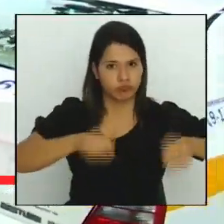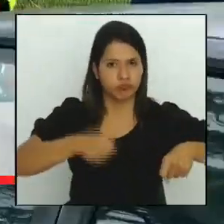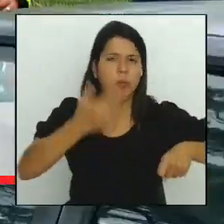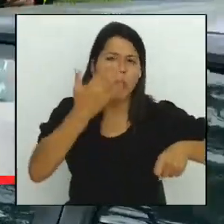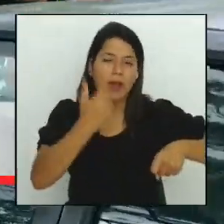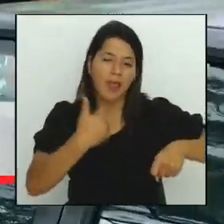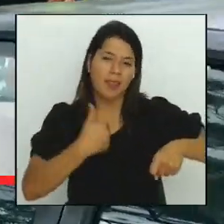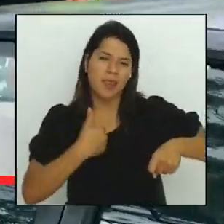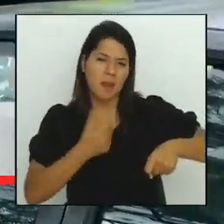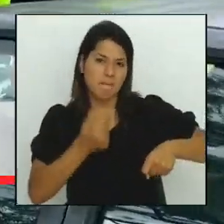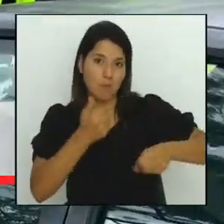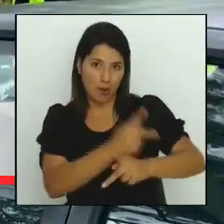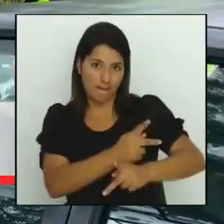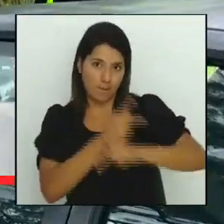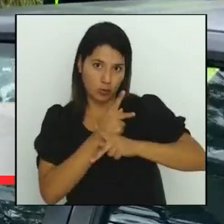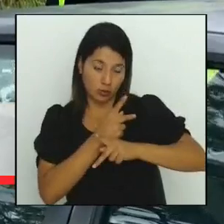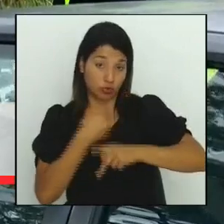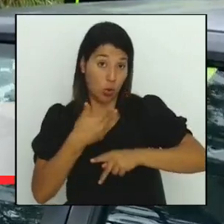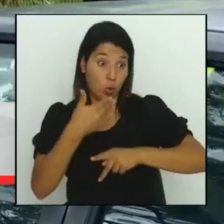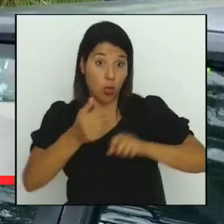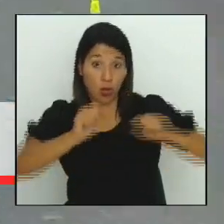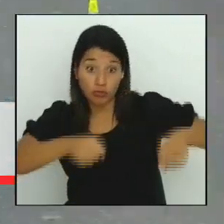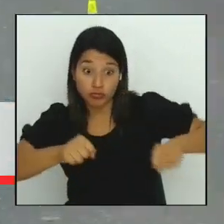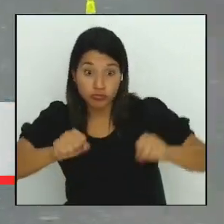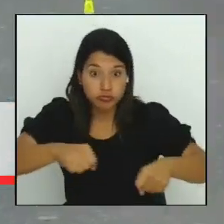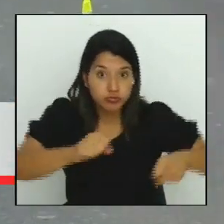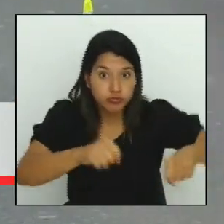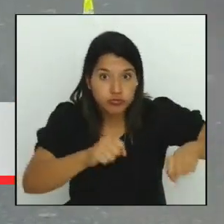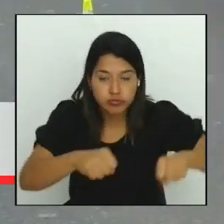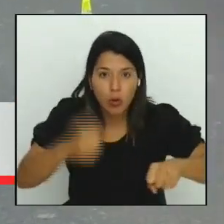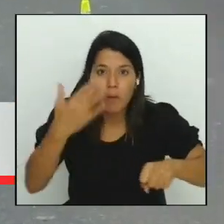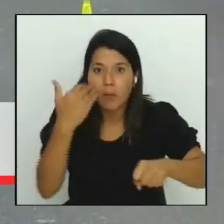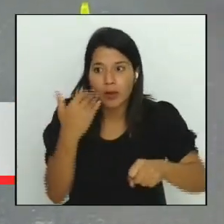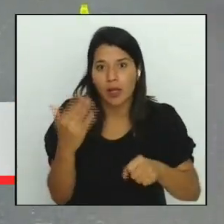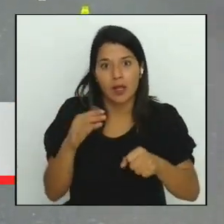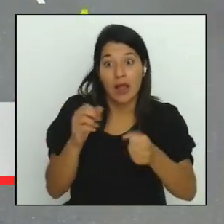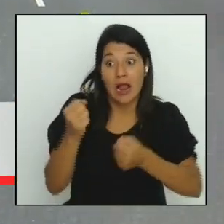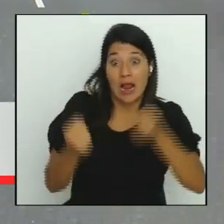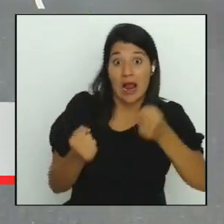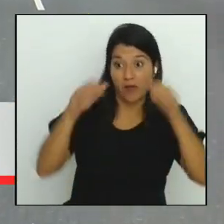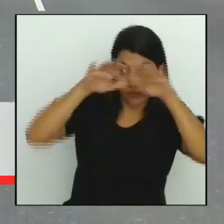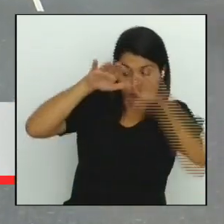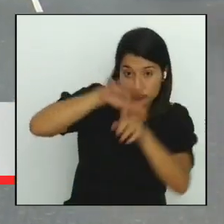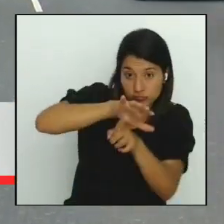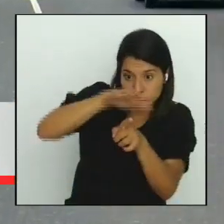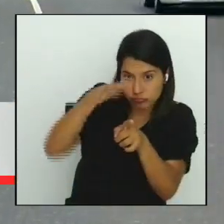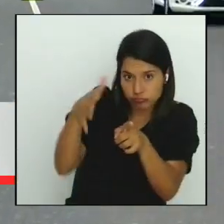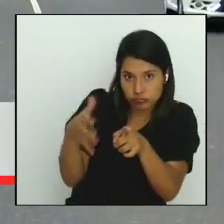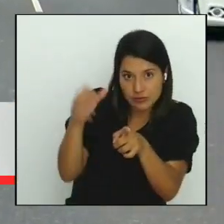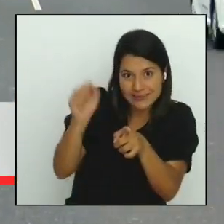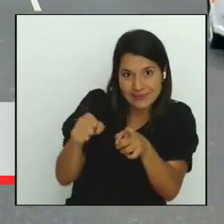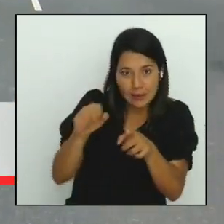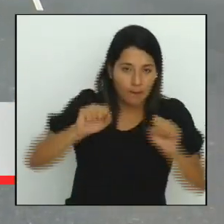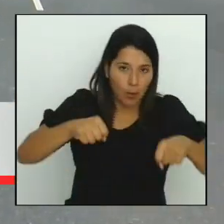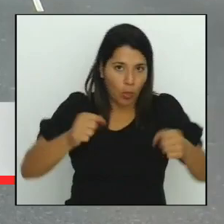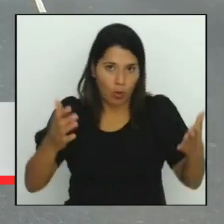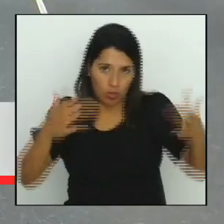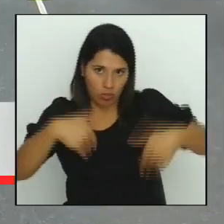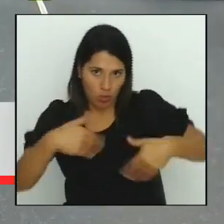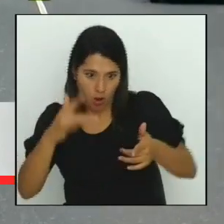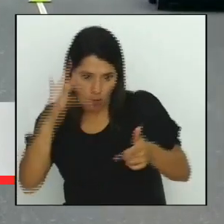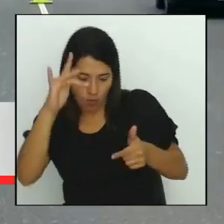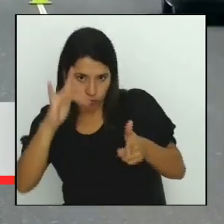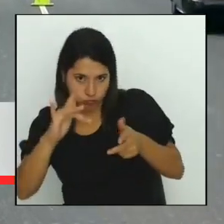hora de manejar, al no contar con una estructura que reciba el impacto, como si sucede con otros vehículos. El segundo grupo de muertes fueron los